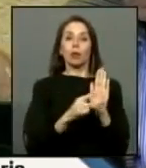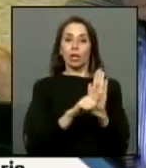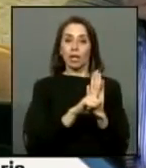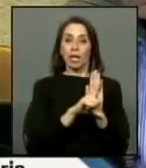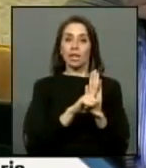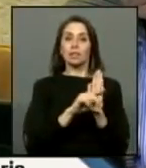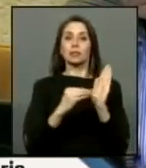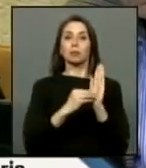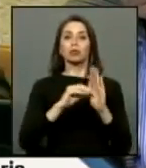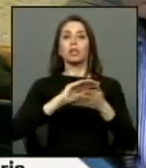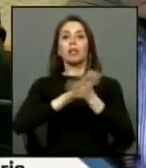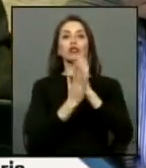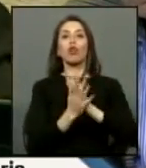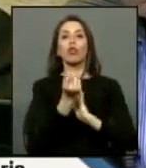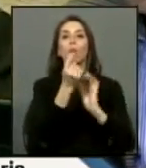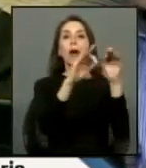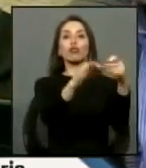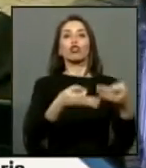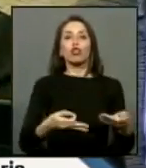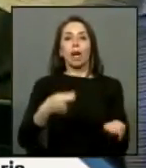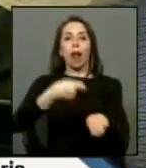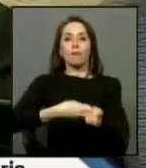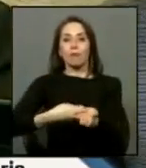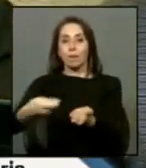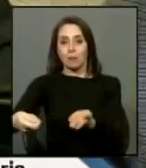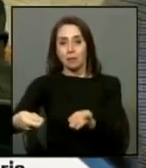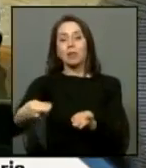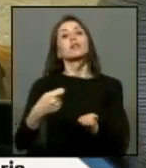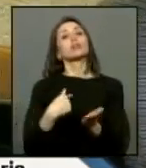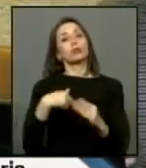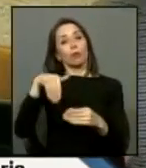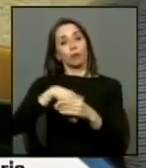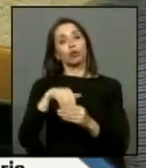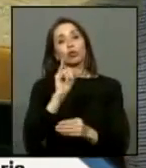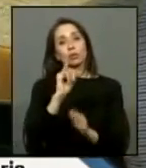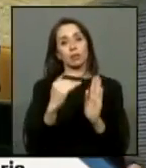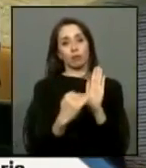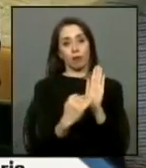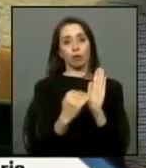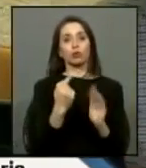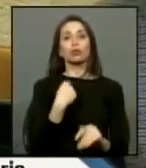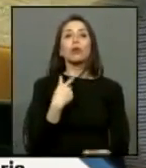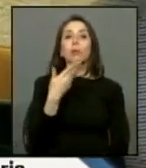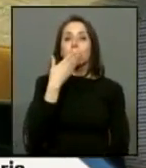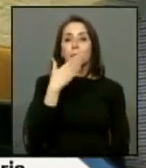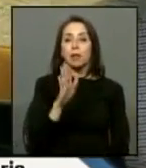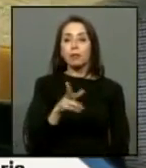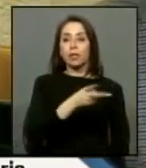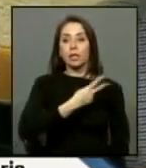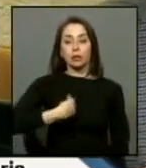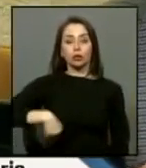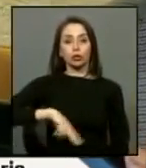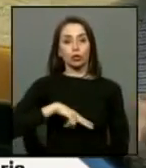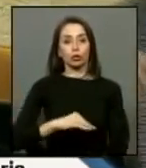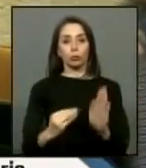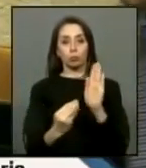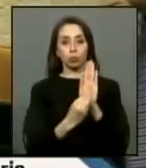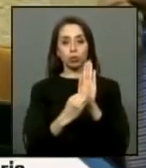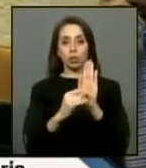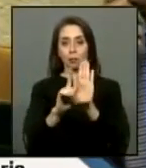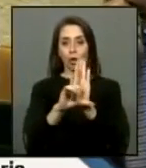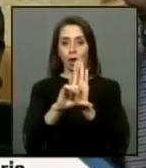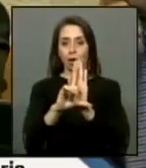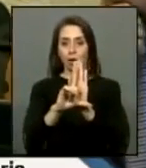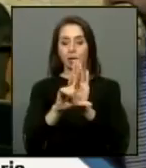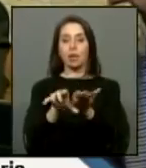reparación por supuesto voy a votar a favor pero habría preferido que nosotros consagráramos legalmente